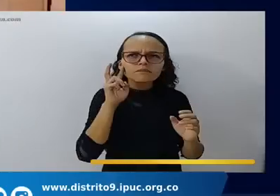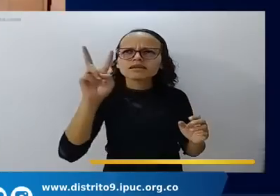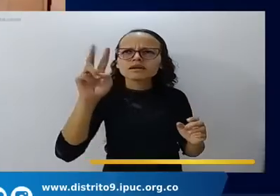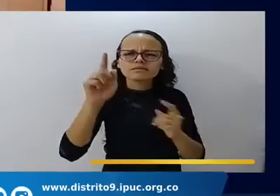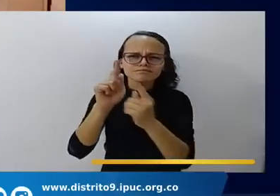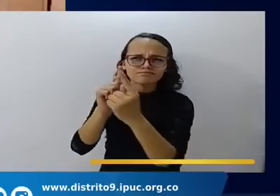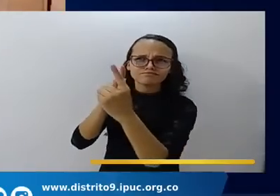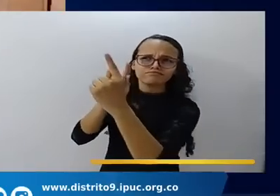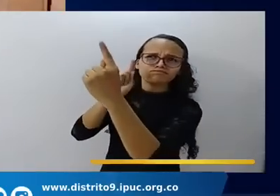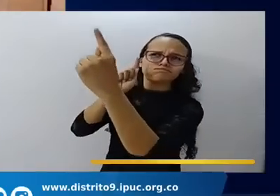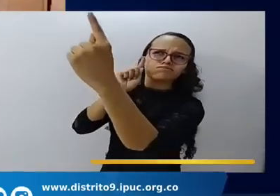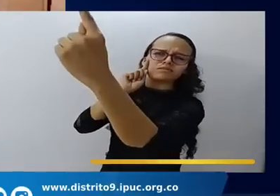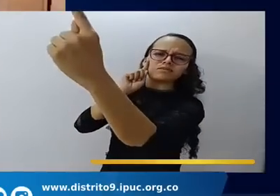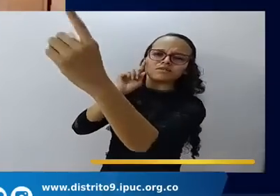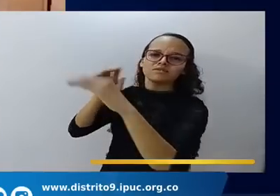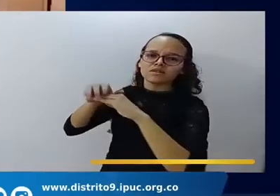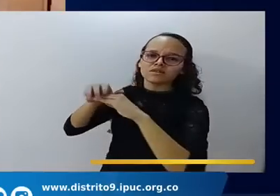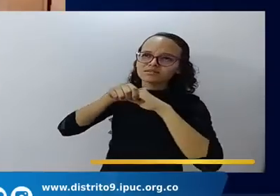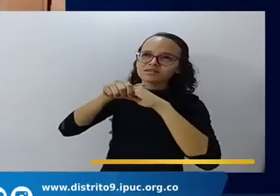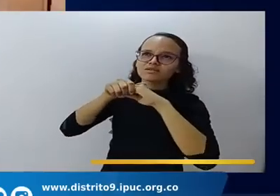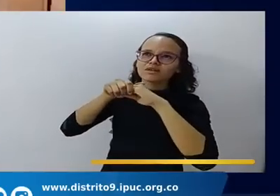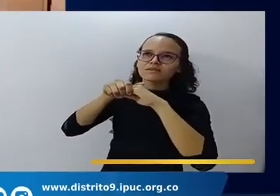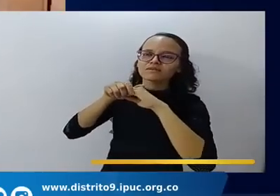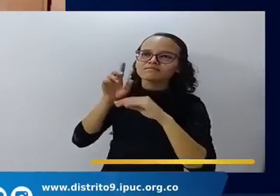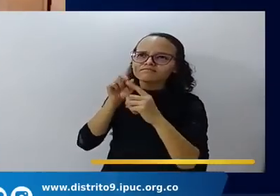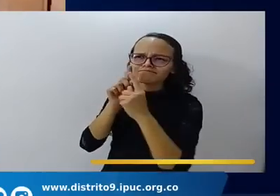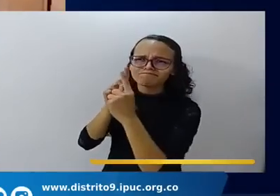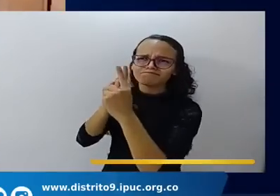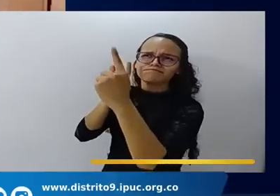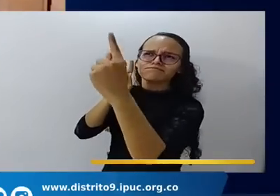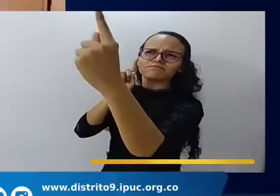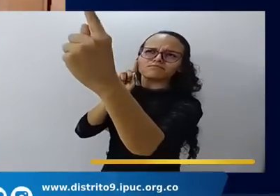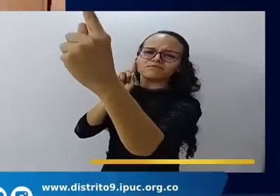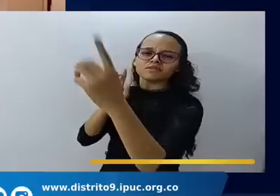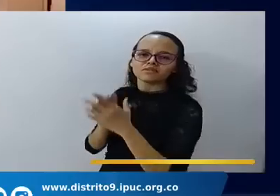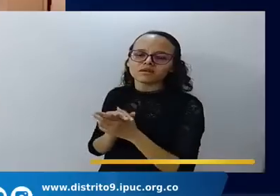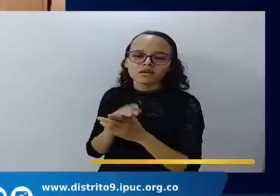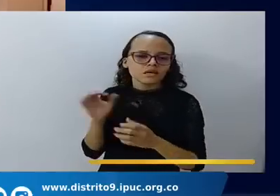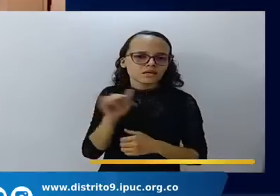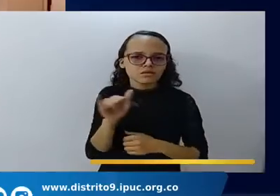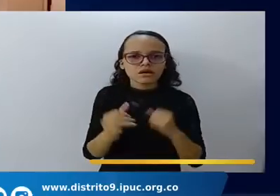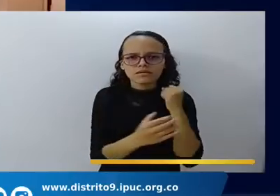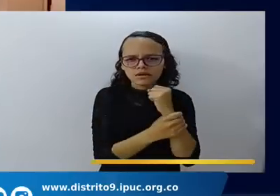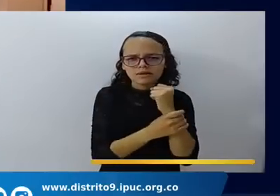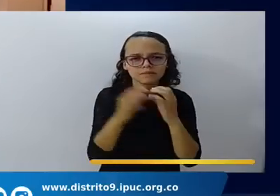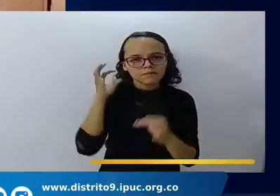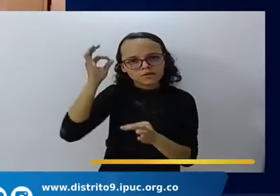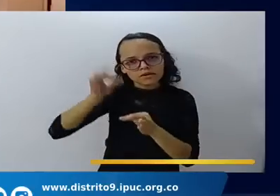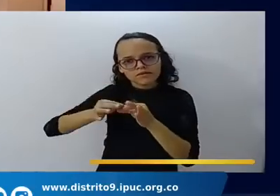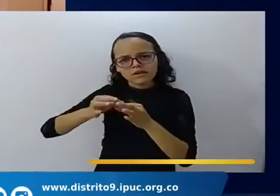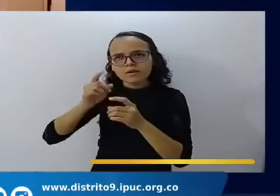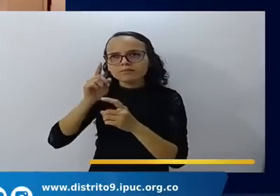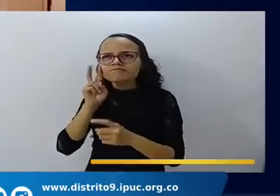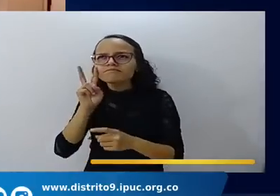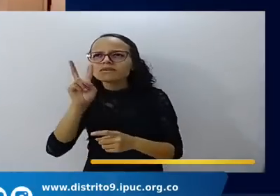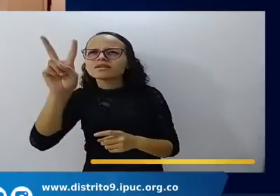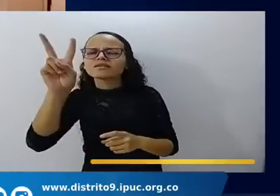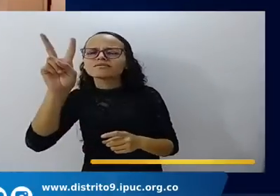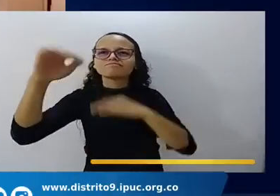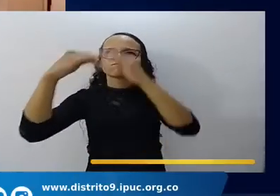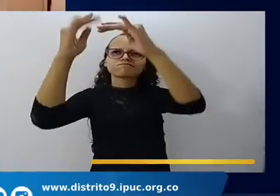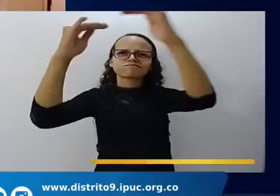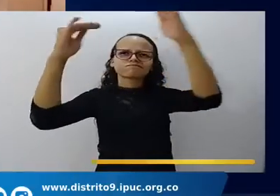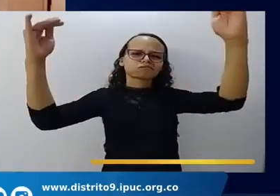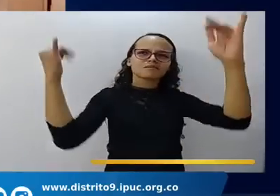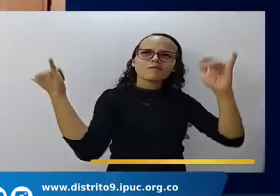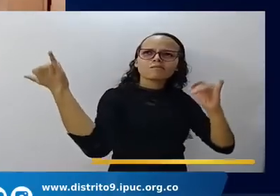Y saludándolo. Yo creo que Abraham por la fe veía la patria celestial y decía,